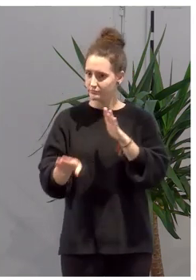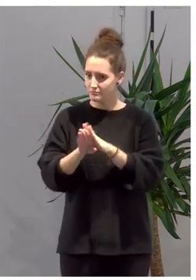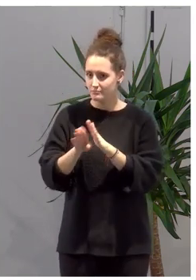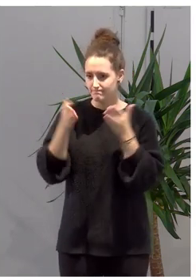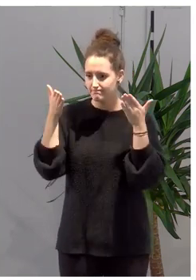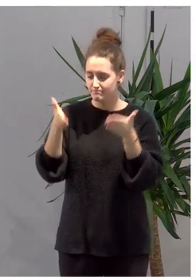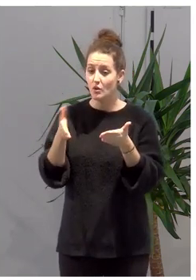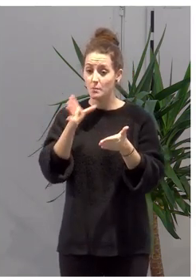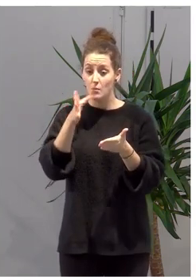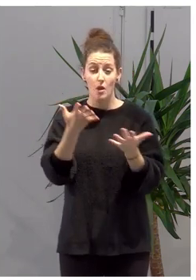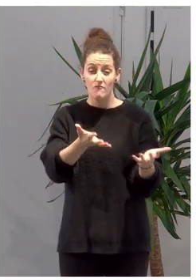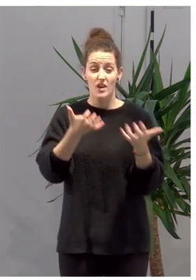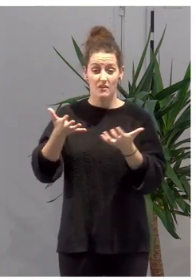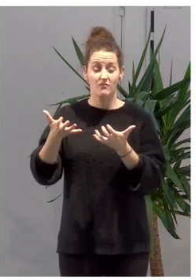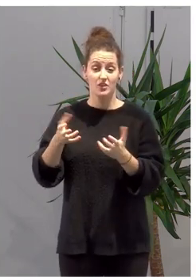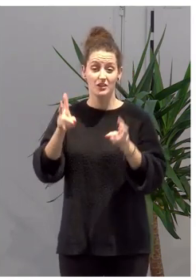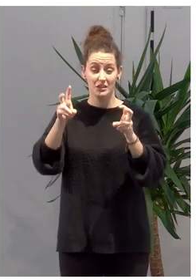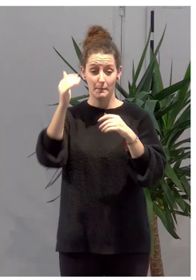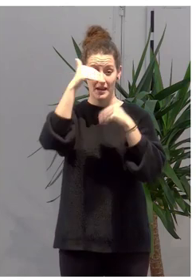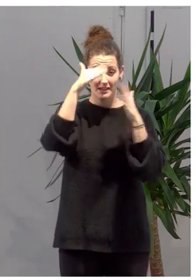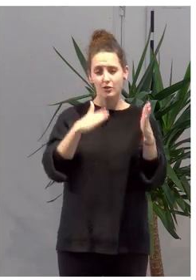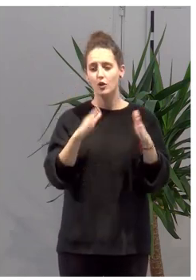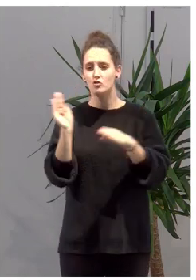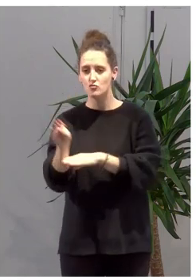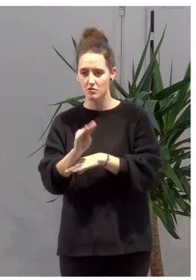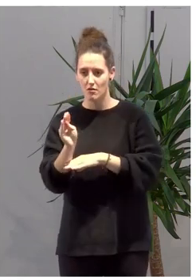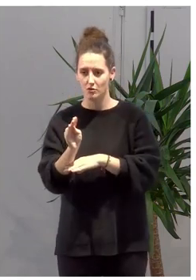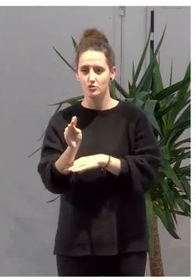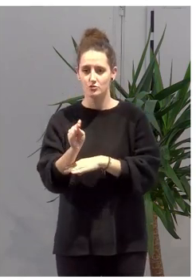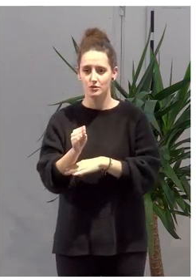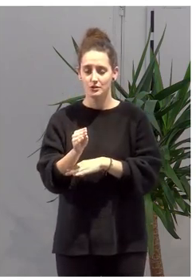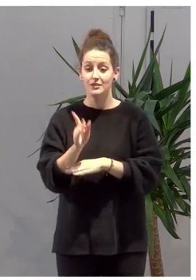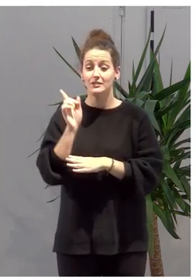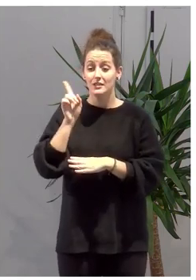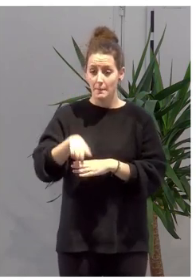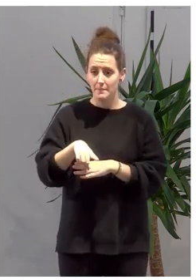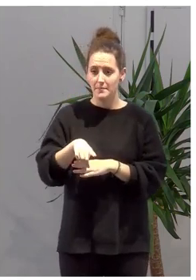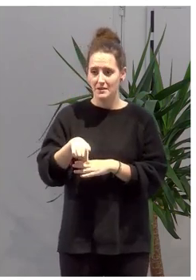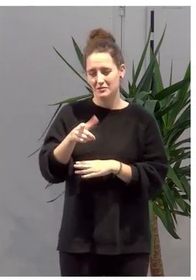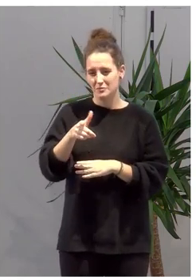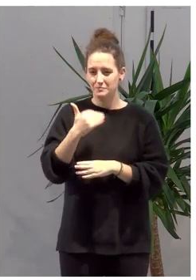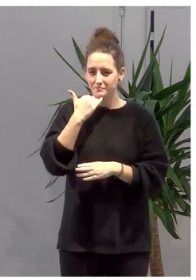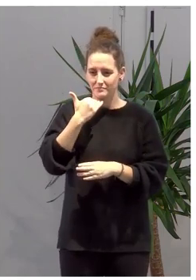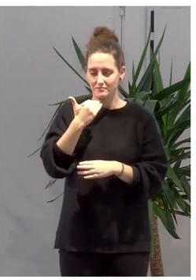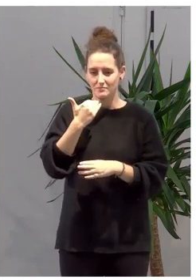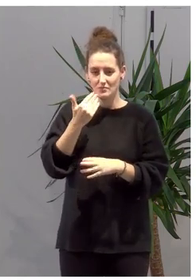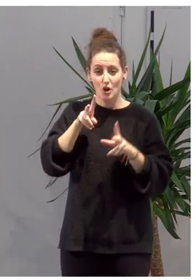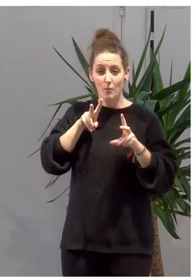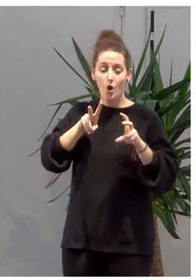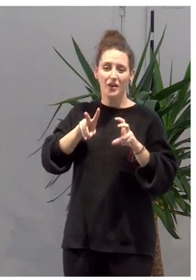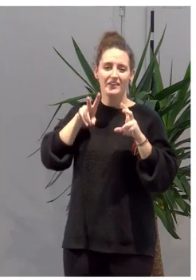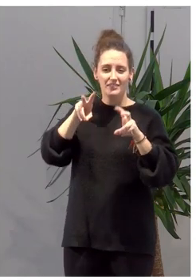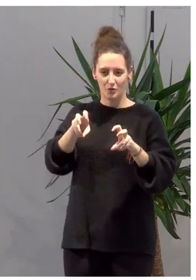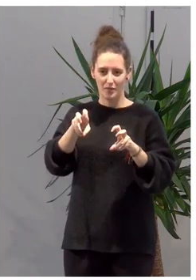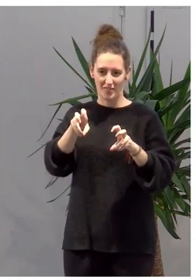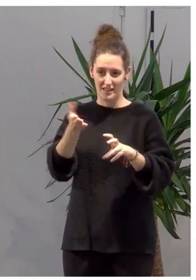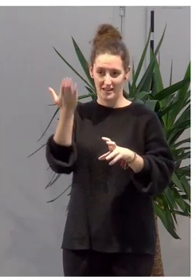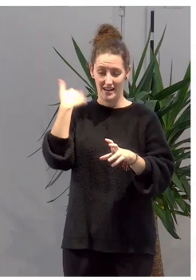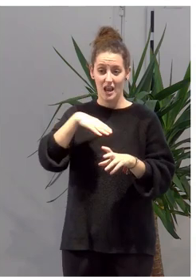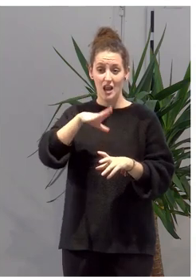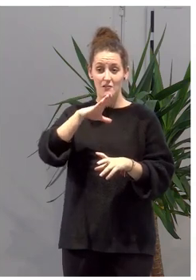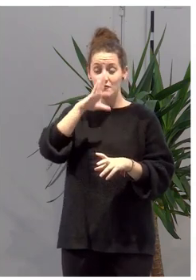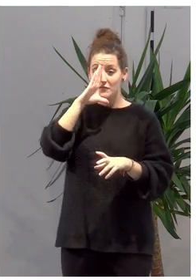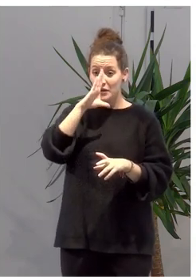beneficios que aporta en materia de atención y de cuidados y porque también de esa pequeña introducción que pudimos hacer en febrero